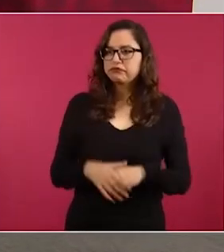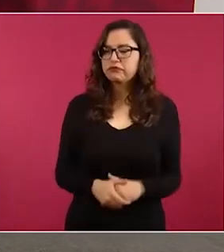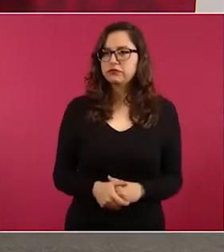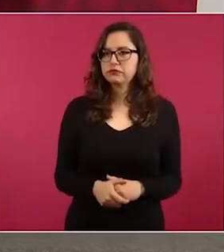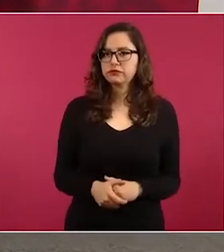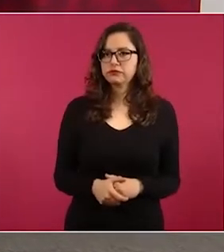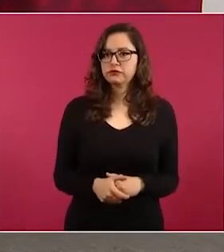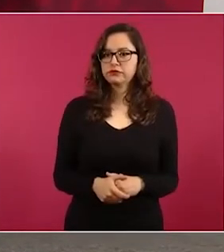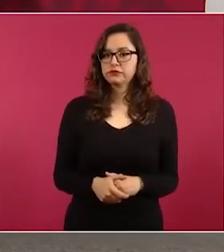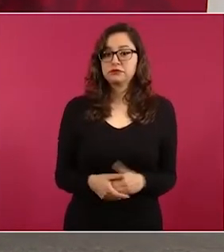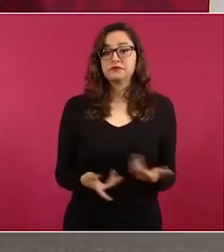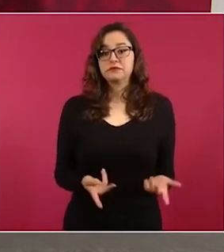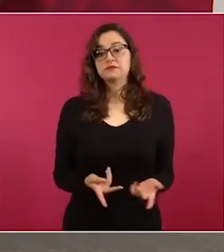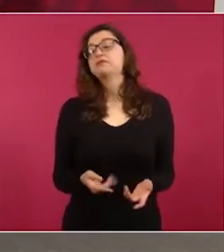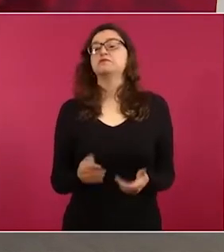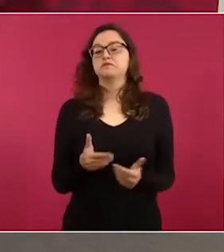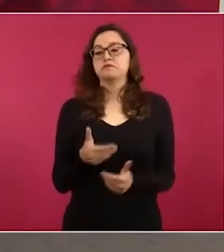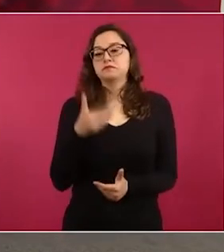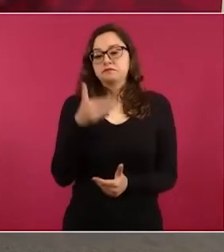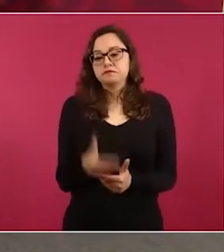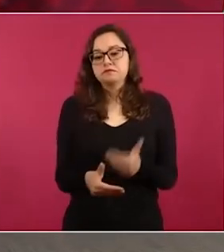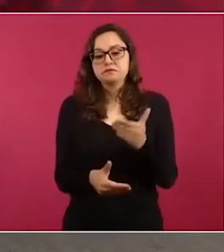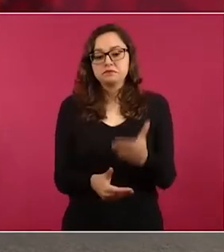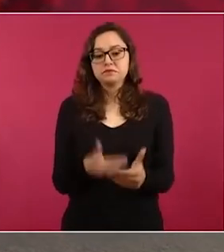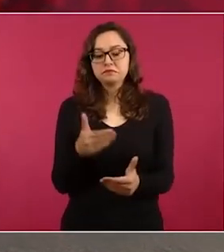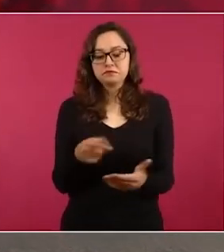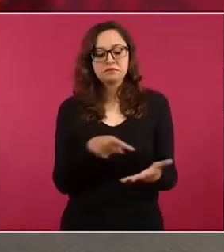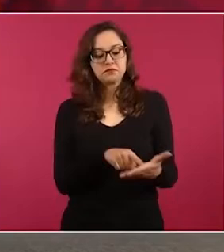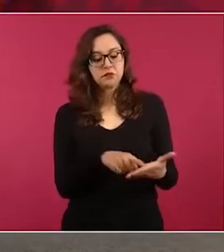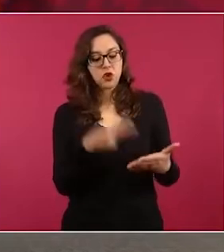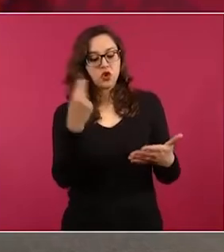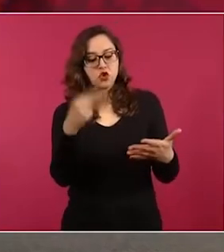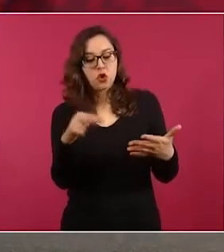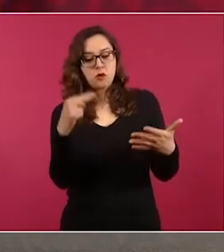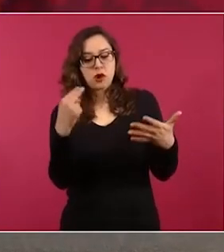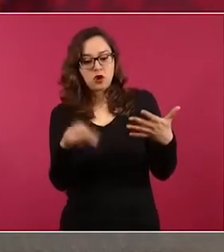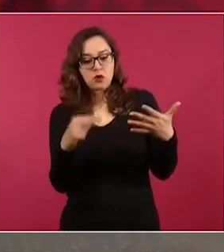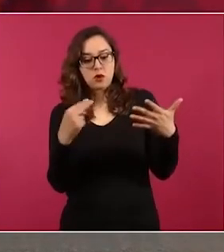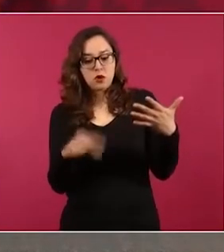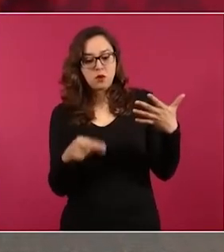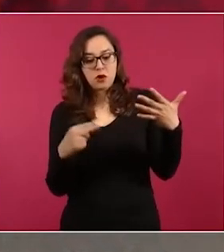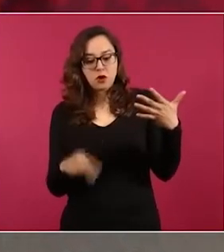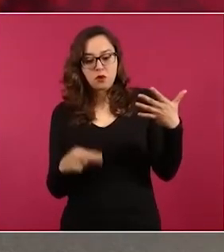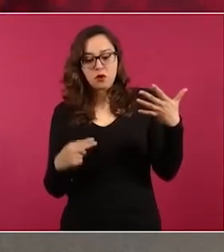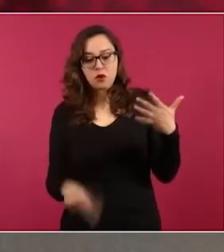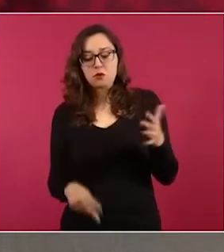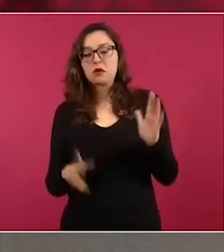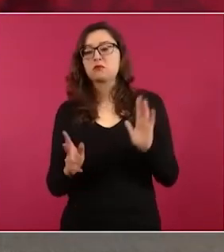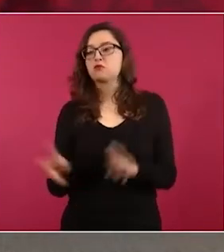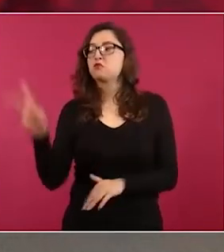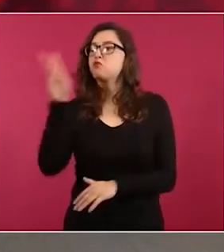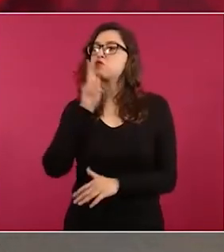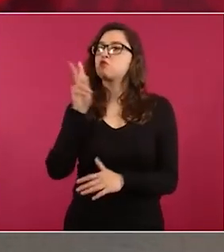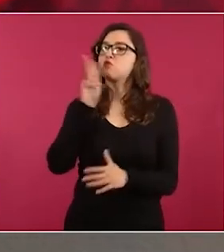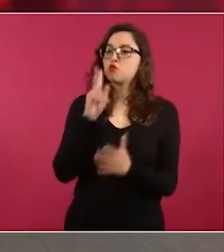se presentaban pruebas